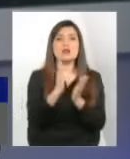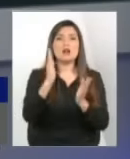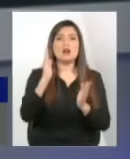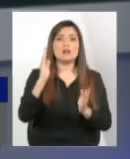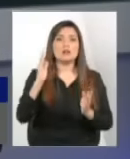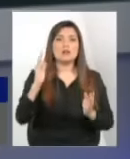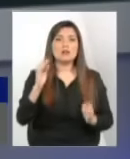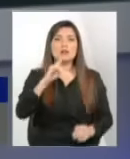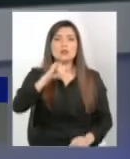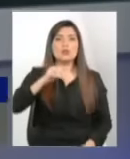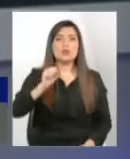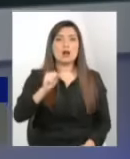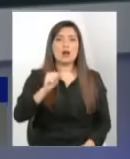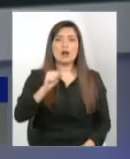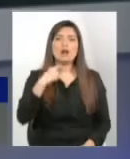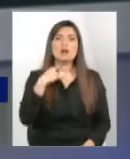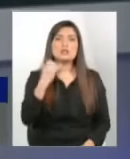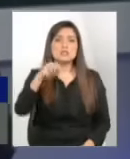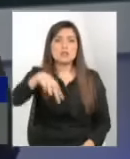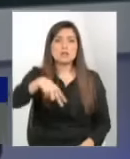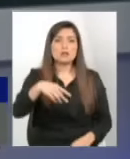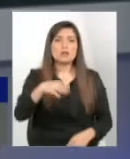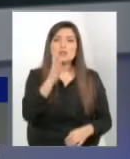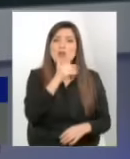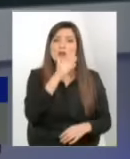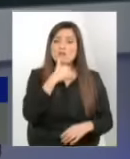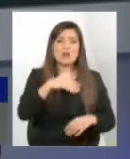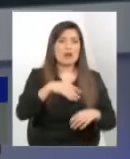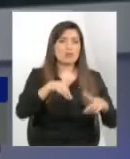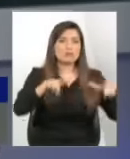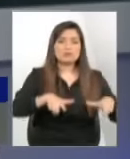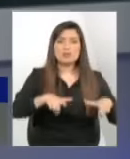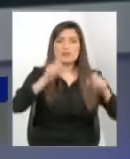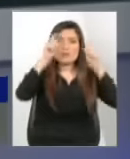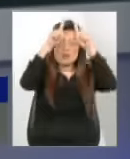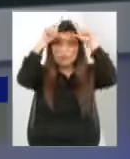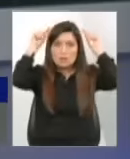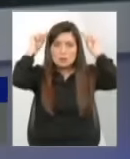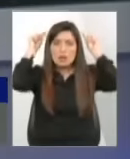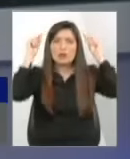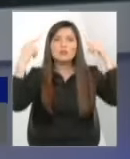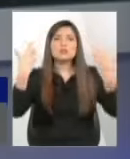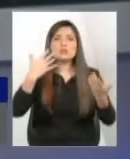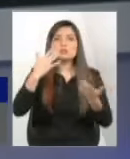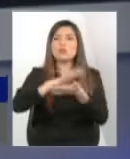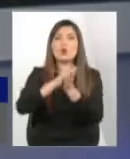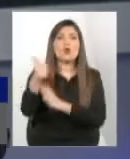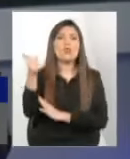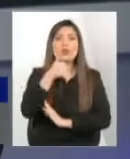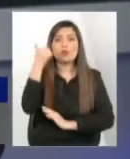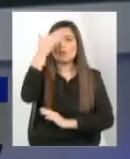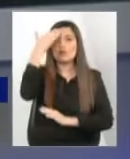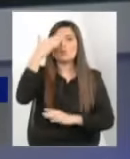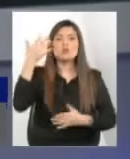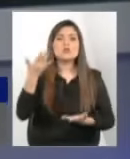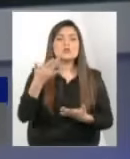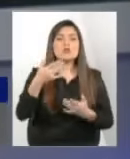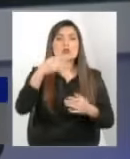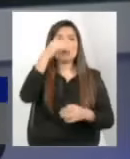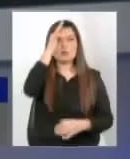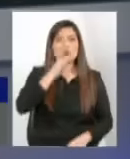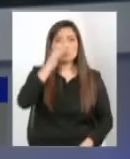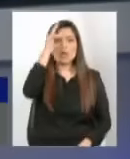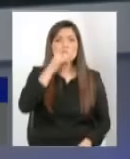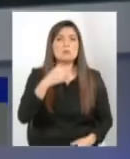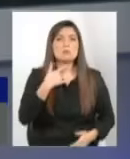no estaba la enfermería no había ni un enfermero todos con licencia médica enfermo los educadores me escribían whatsapp por qué tenemos nosotros que entregar los remedios estamos